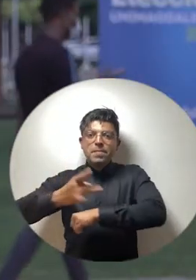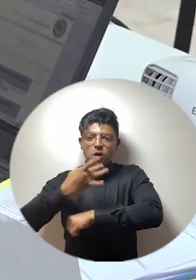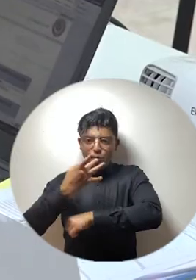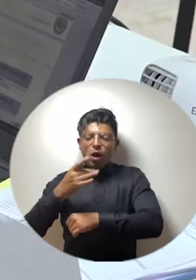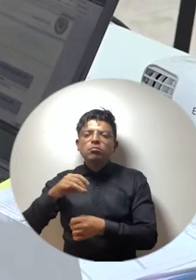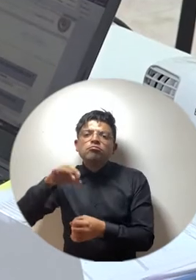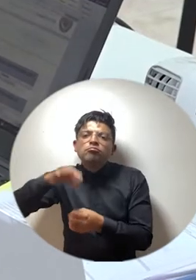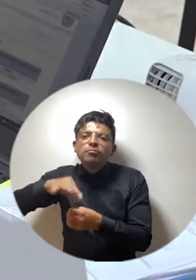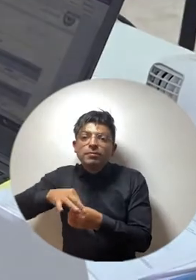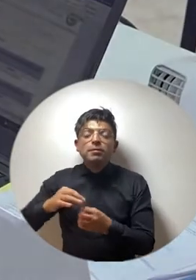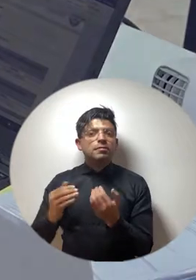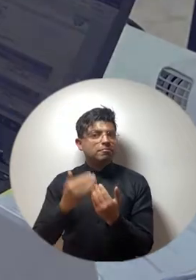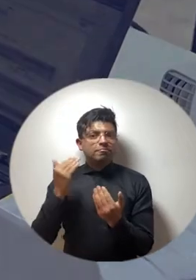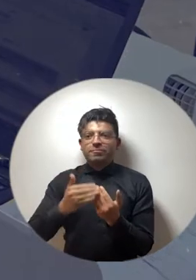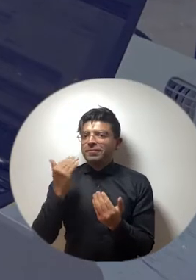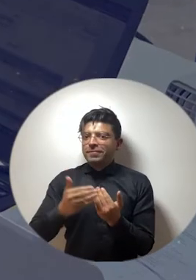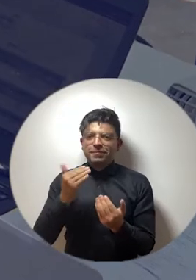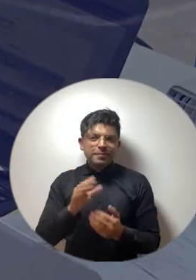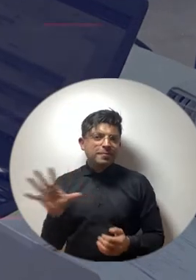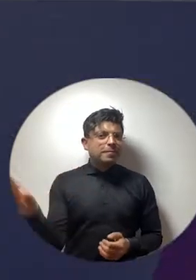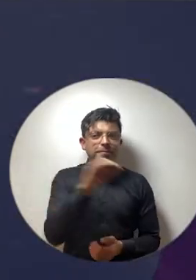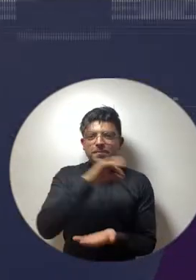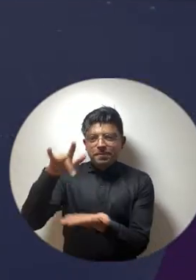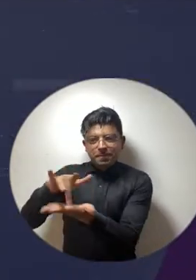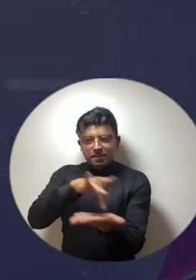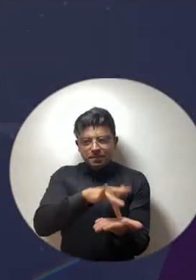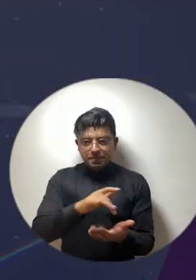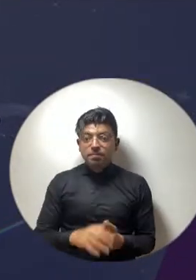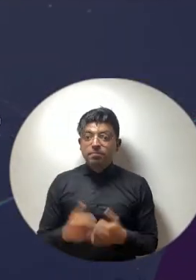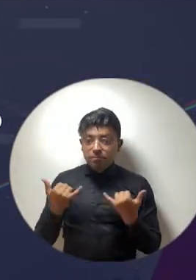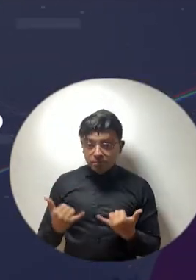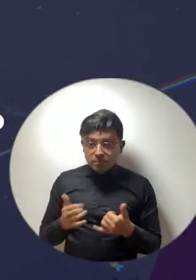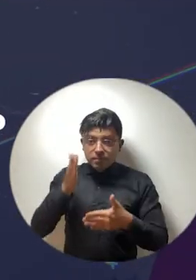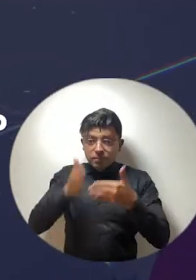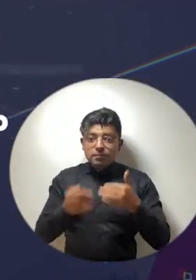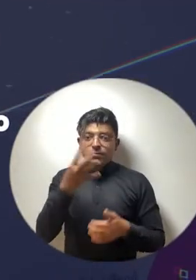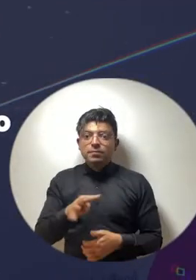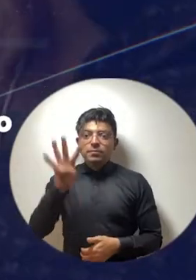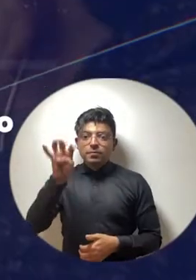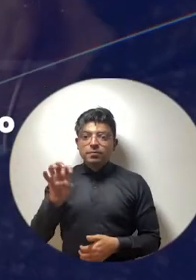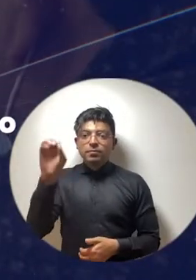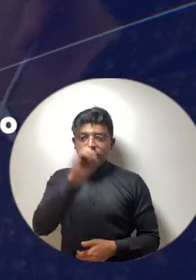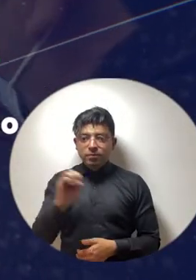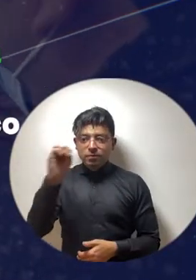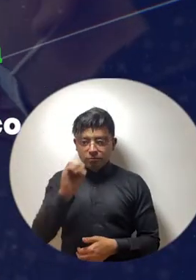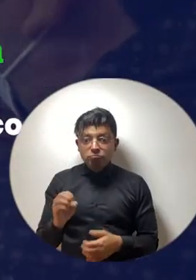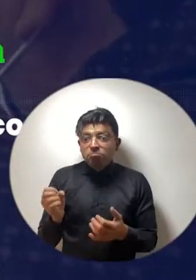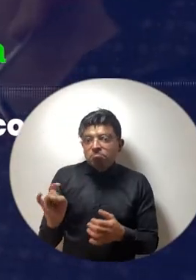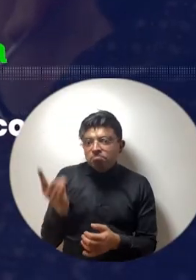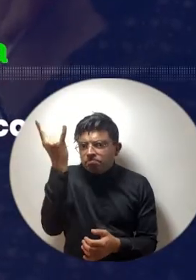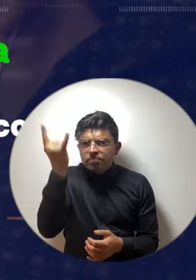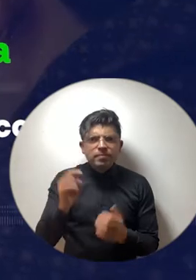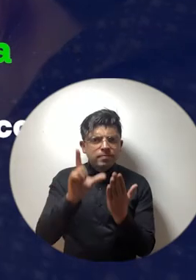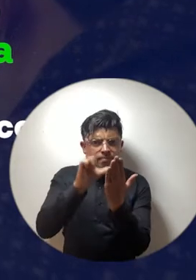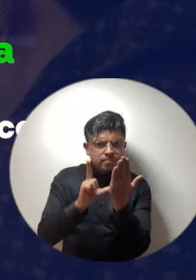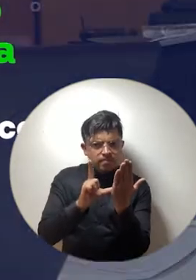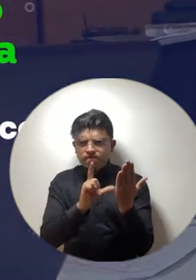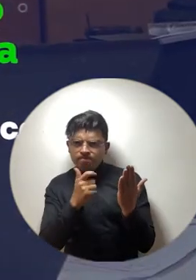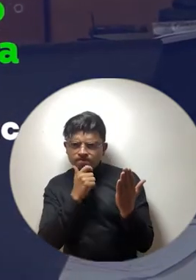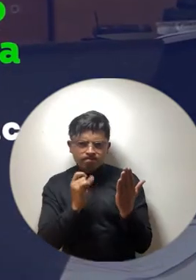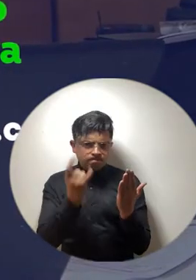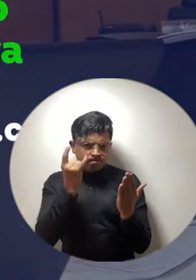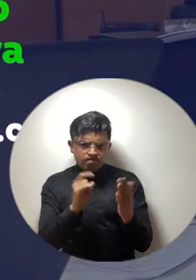participemos. Hasta hoy, 19 de octubre, se podrán realizar las reclamaciones al listado de candidatos y el retiro de candidaturas a través del correo